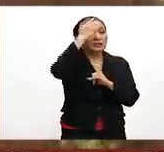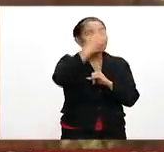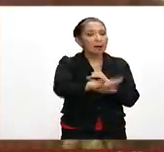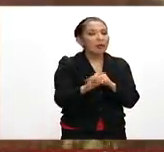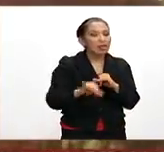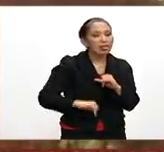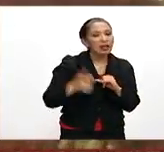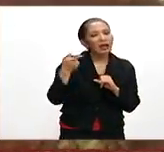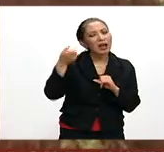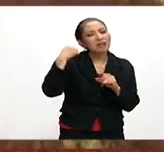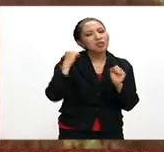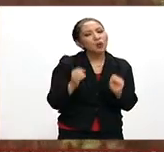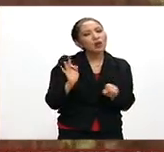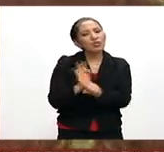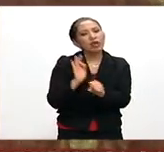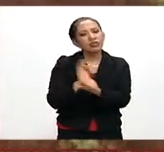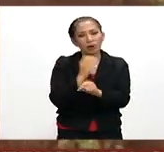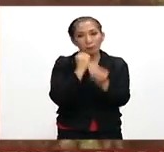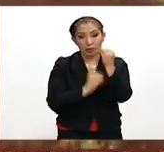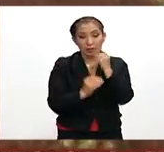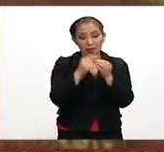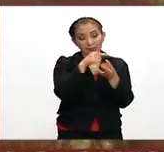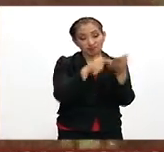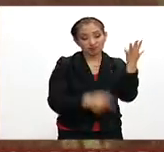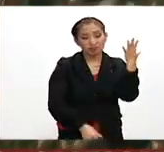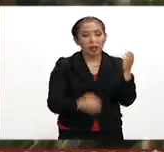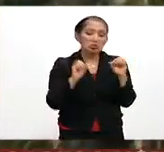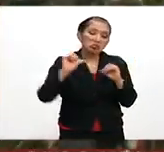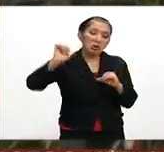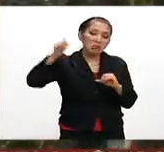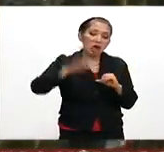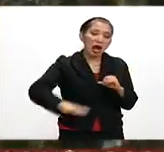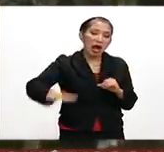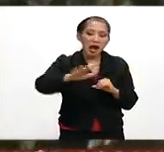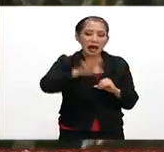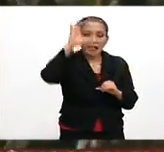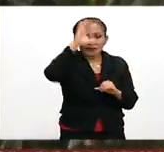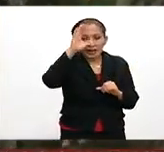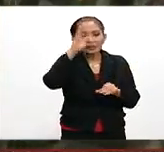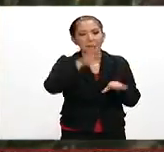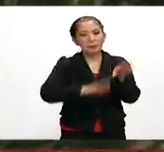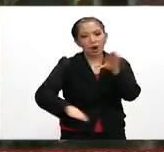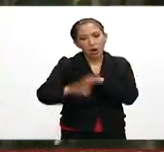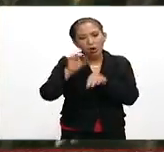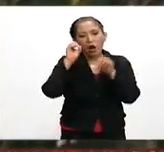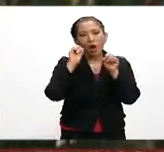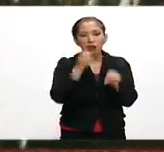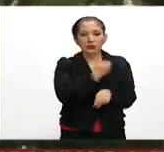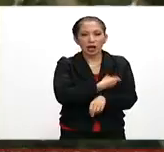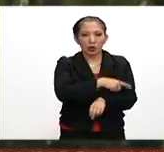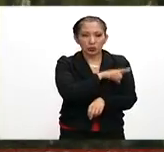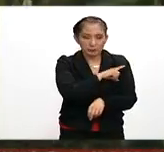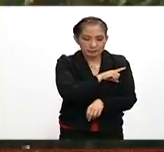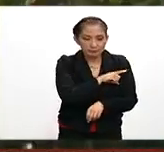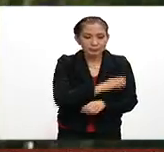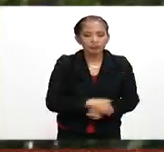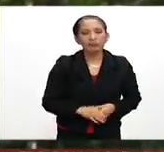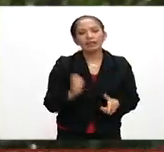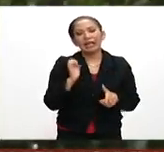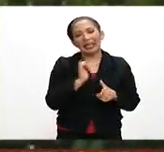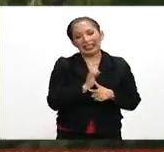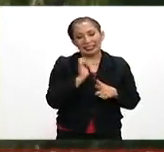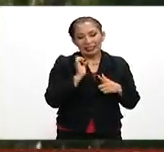interesados en la seguridad alimentaria, así como otras áreas de ciencias biológicas y de la salud. Entonces,